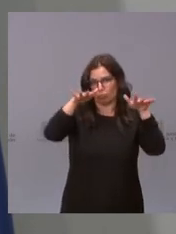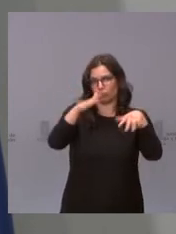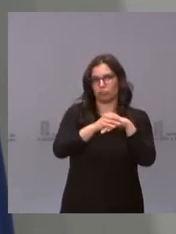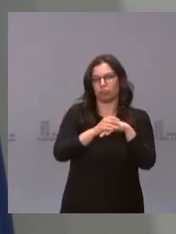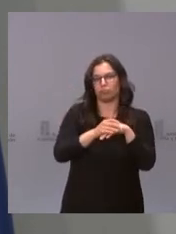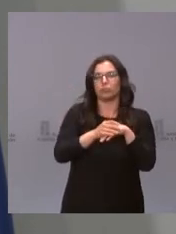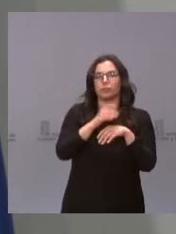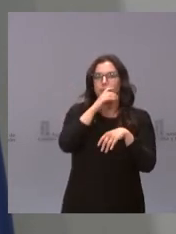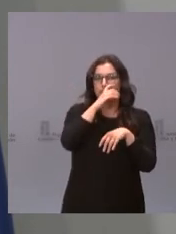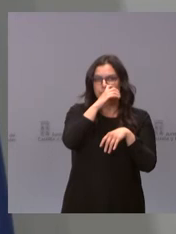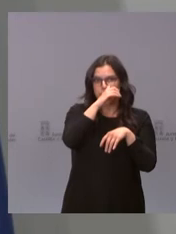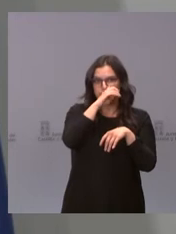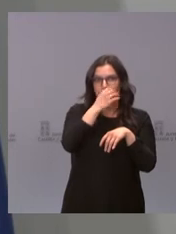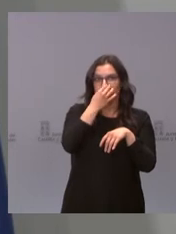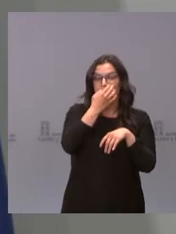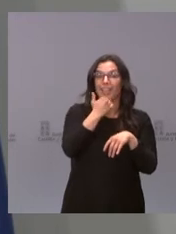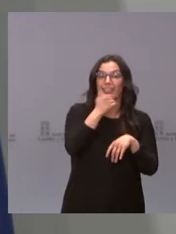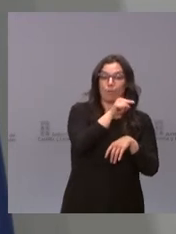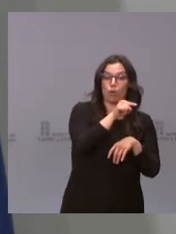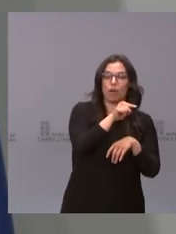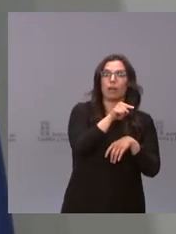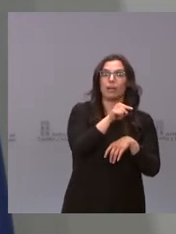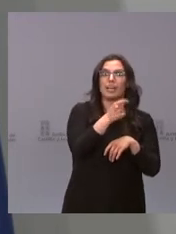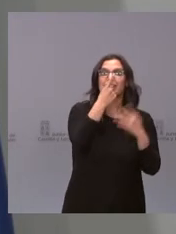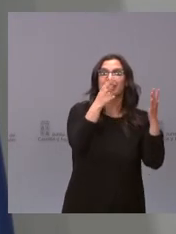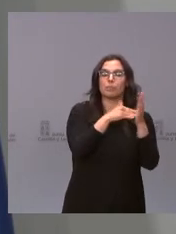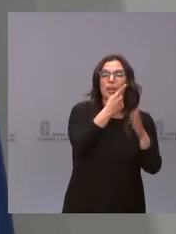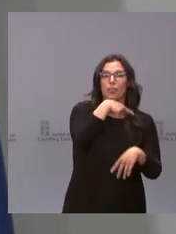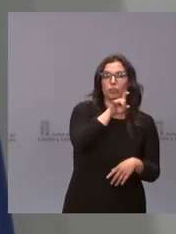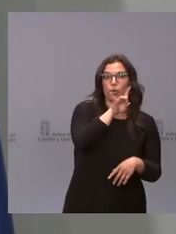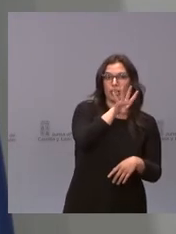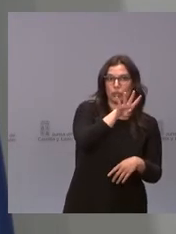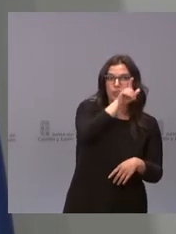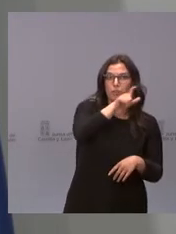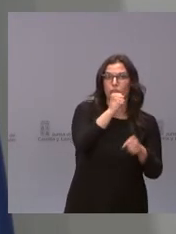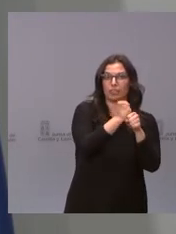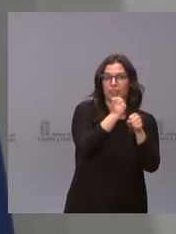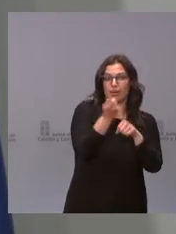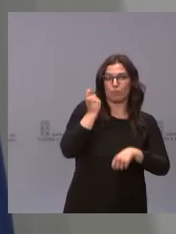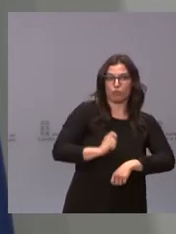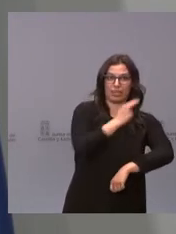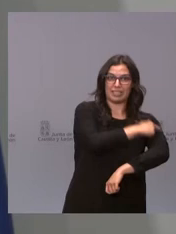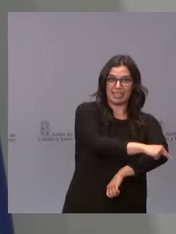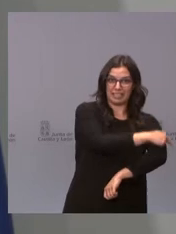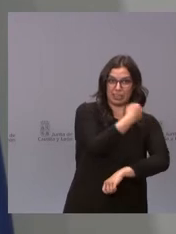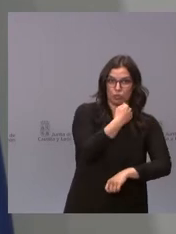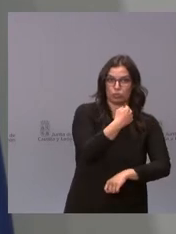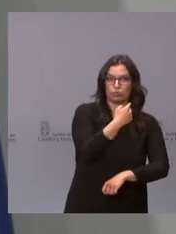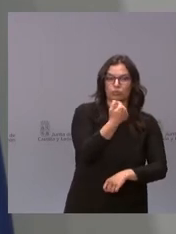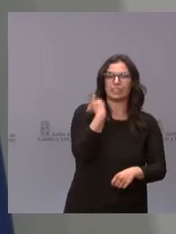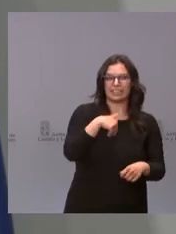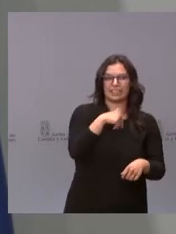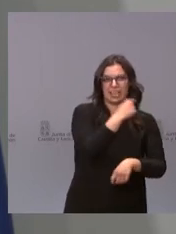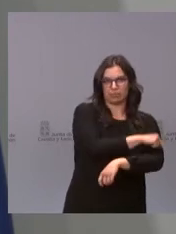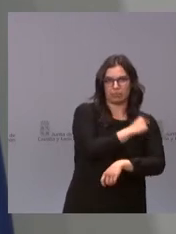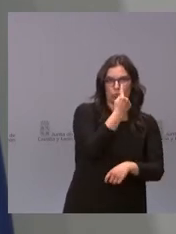la misma población, pues Zamora tiene 6.114 trabajadores sanitarios a los que se ha administrado